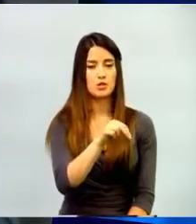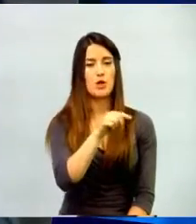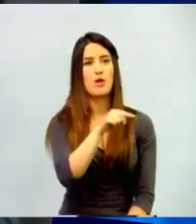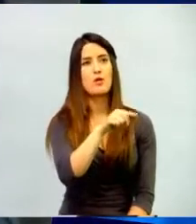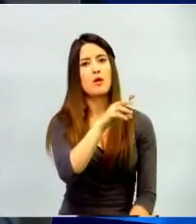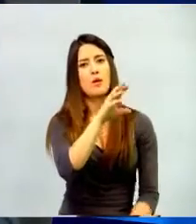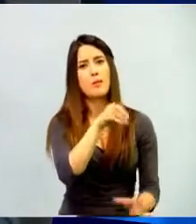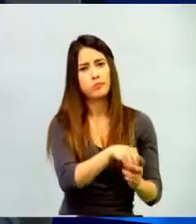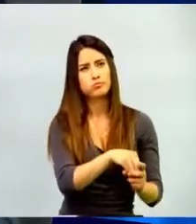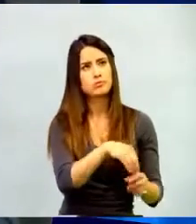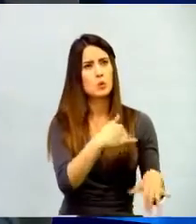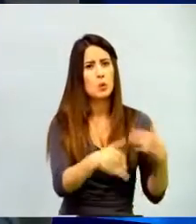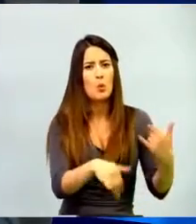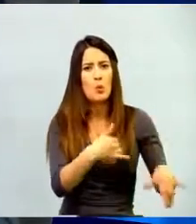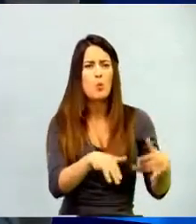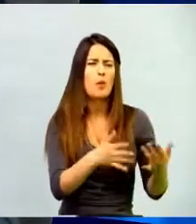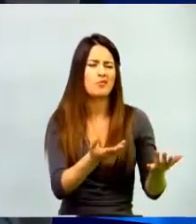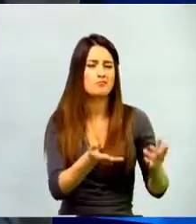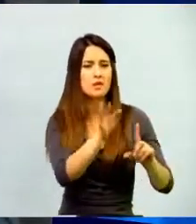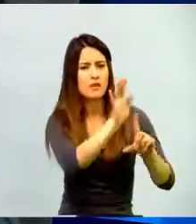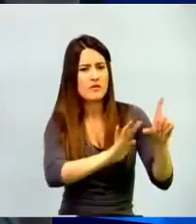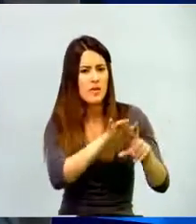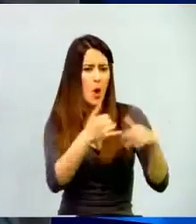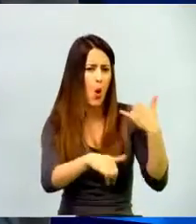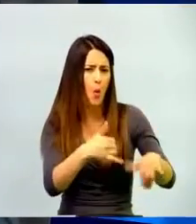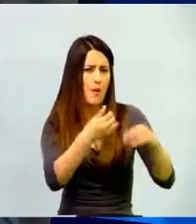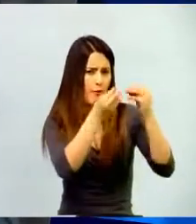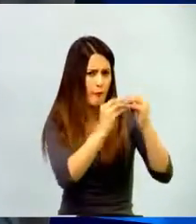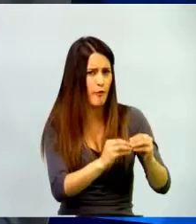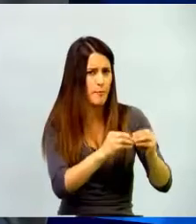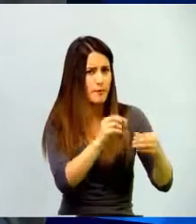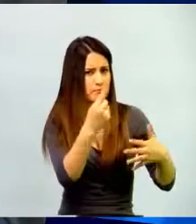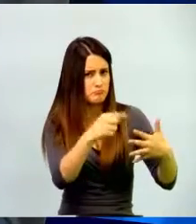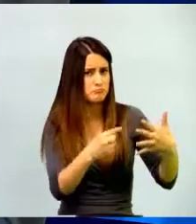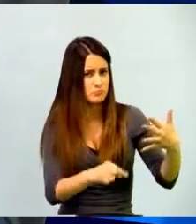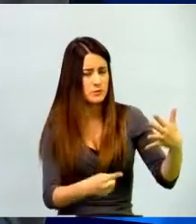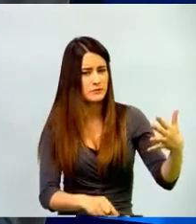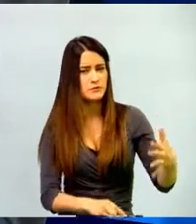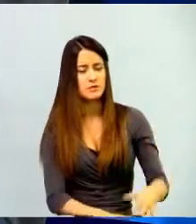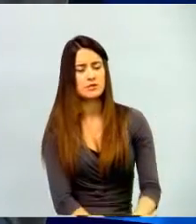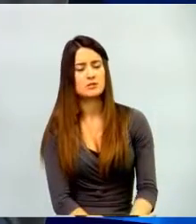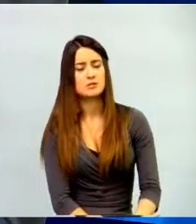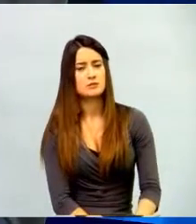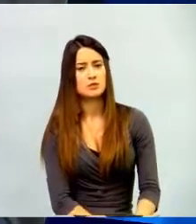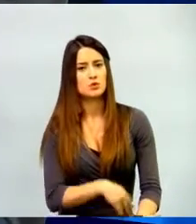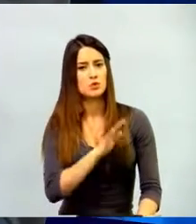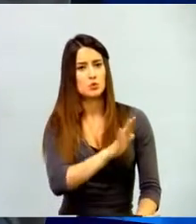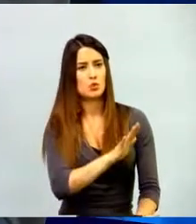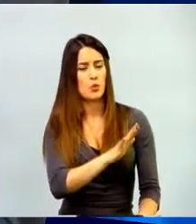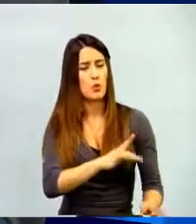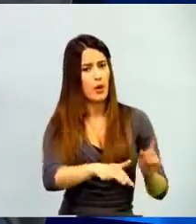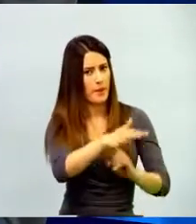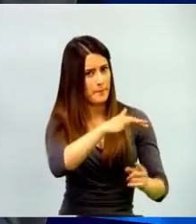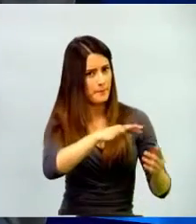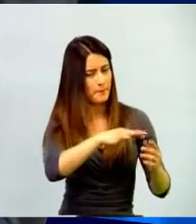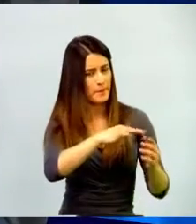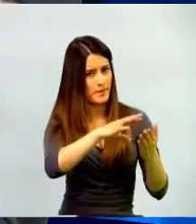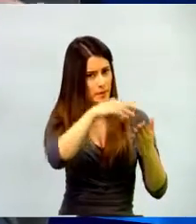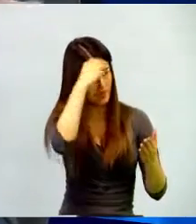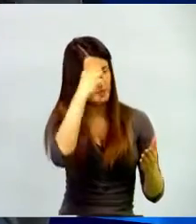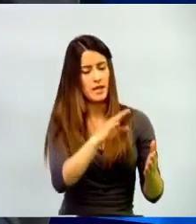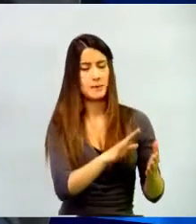de video, juegos de diferente tipo, dentro del ambiente de aprendizaje que estemos haciendo. y